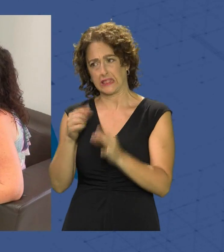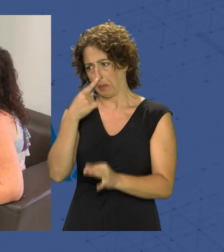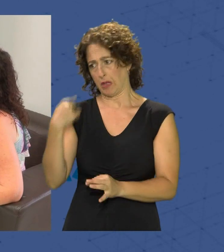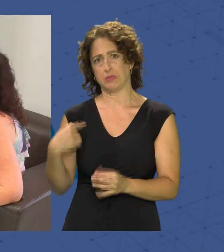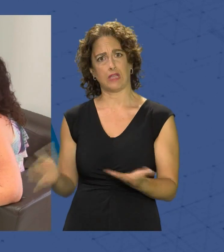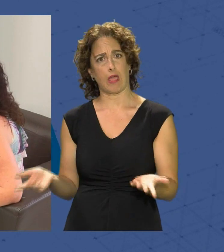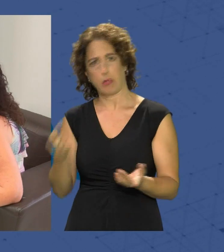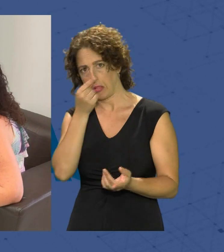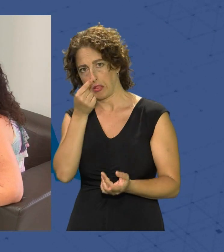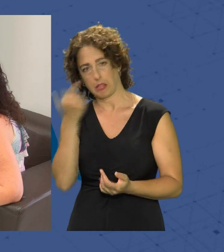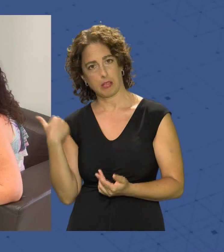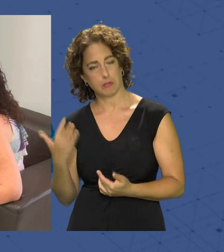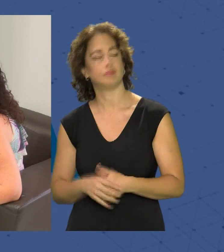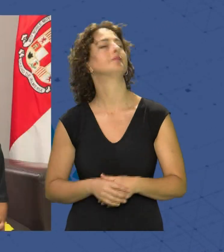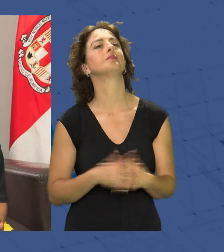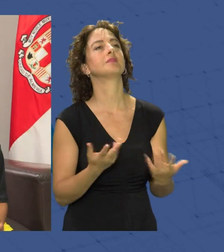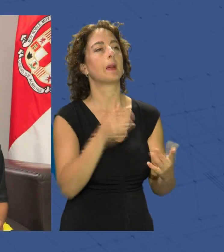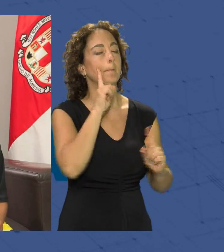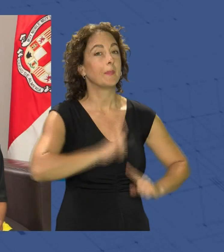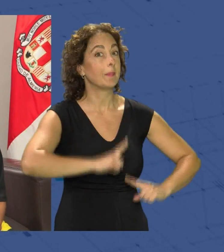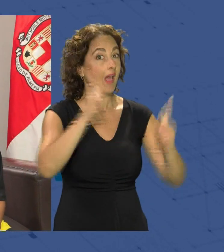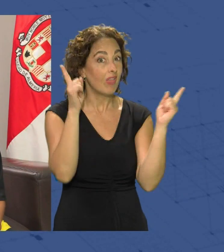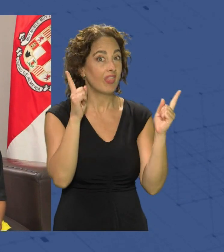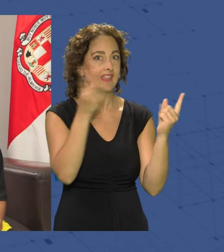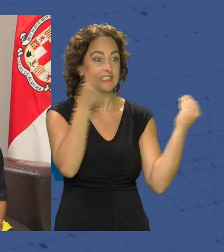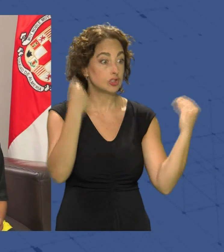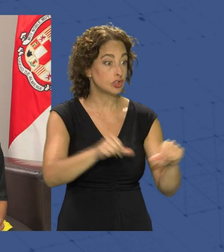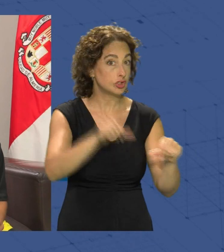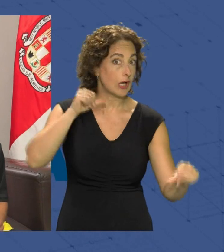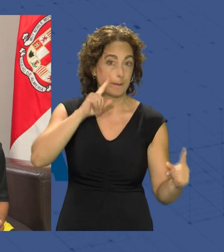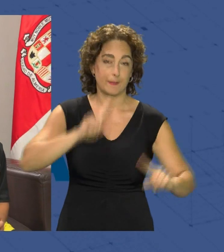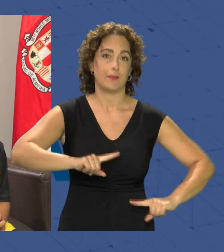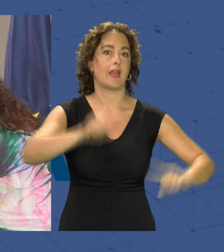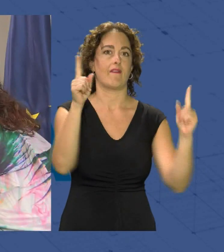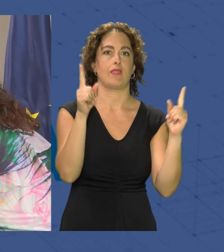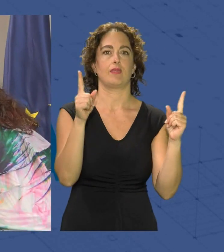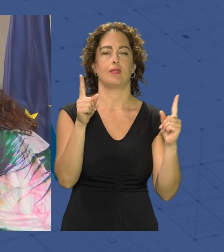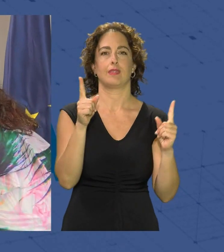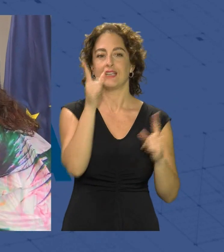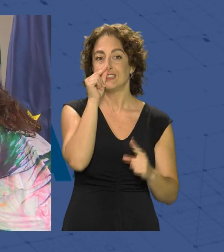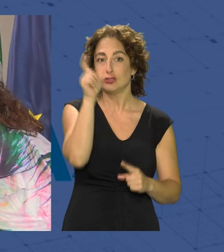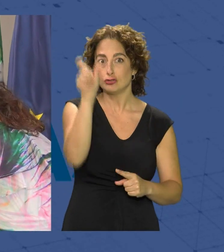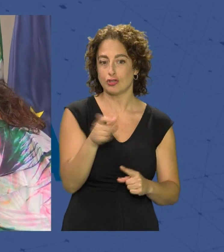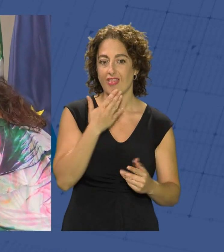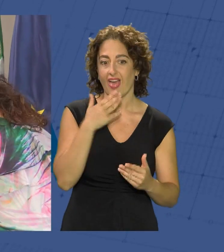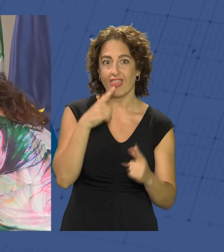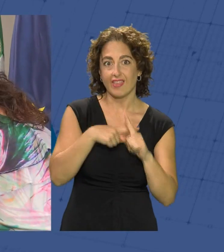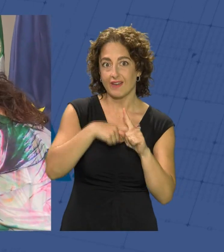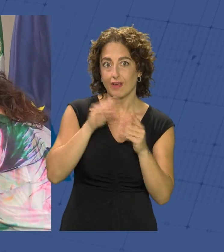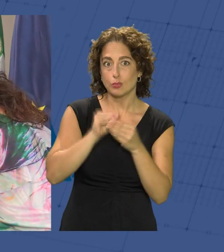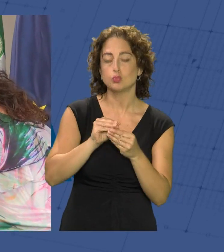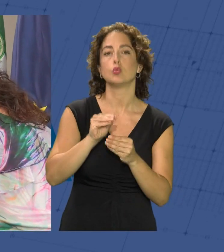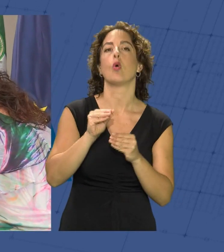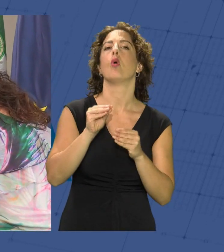de 2023 Es la primera vez en la historia que un niño de su categoría gana el campeonato de